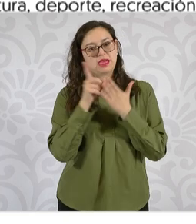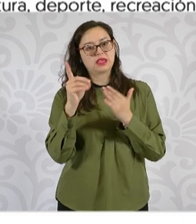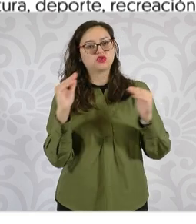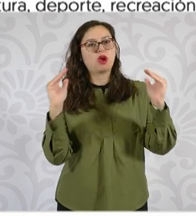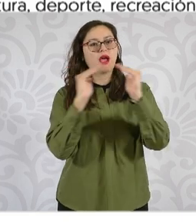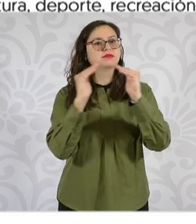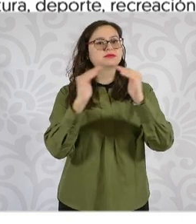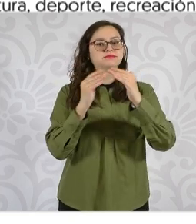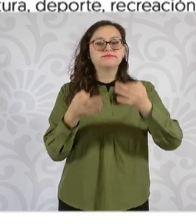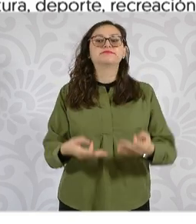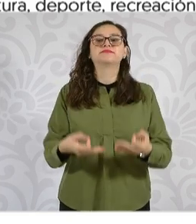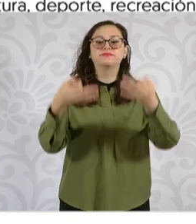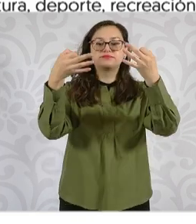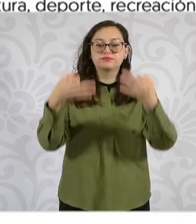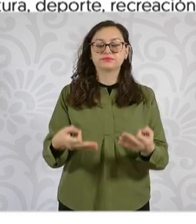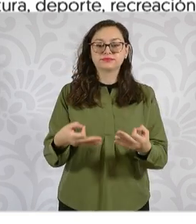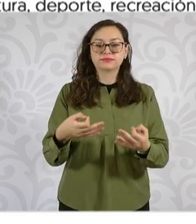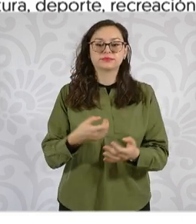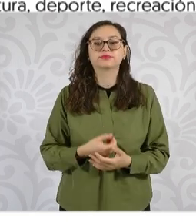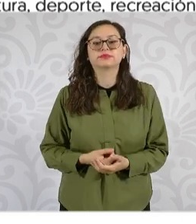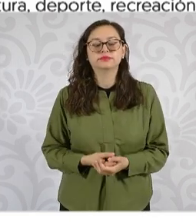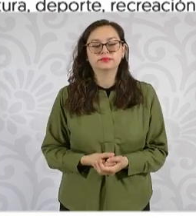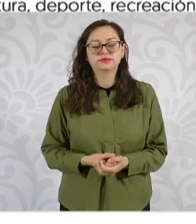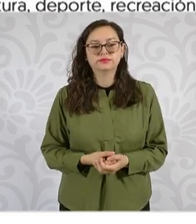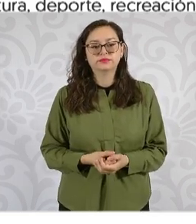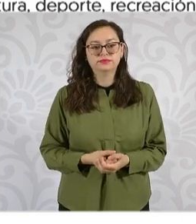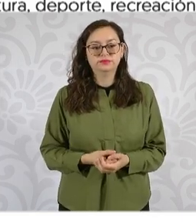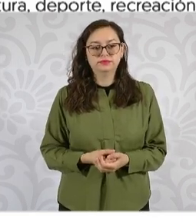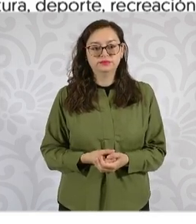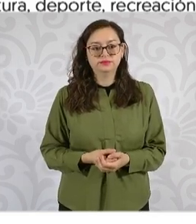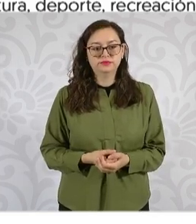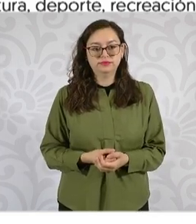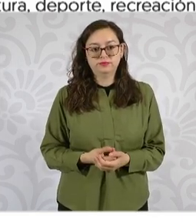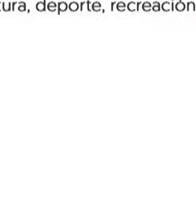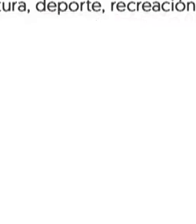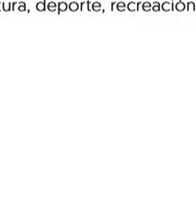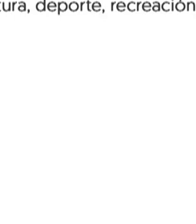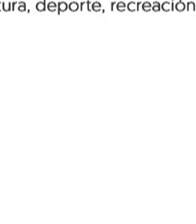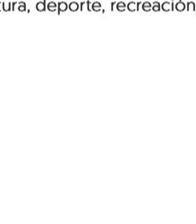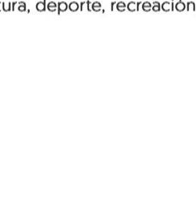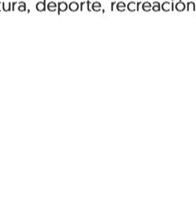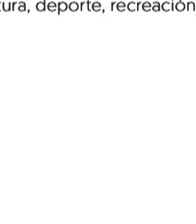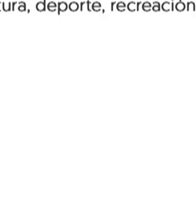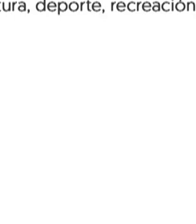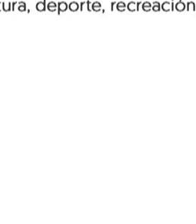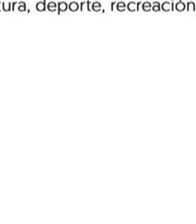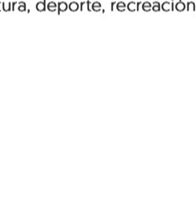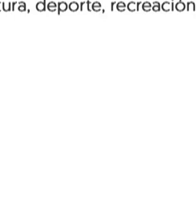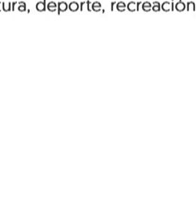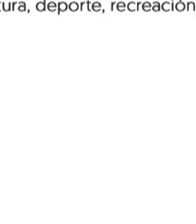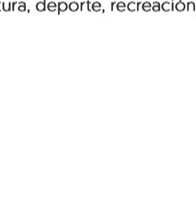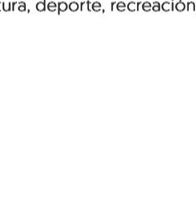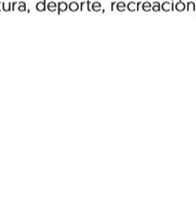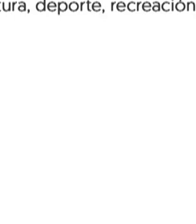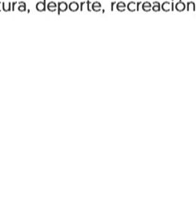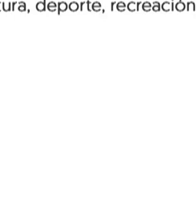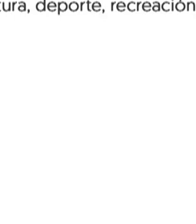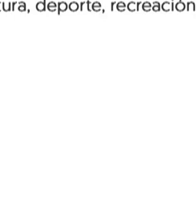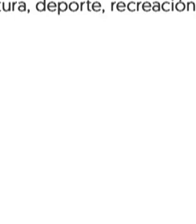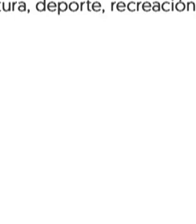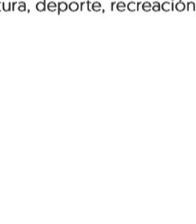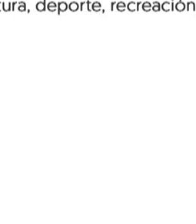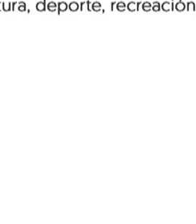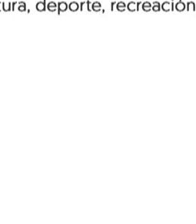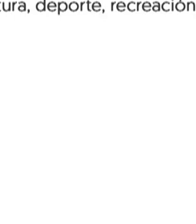la vivienda que señala Naciones Unidas, sin condiciones de riesgo, con servicios básicos, cercana a equipamiento, que no se